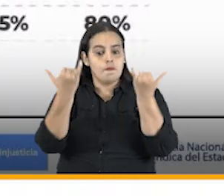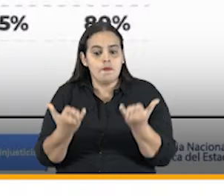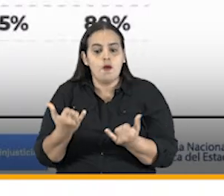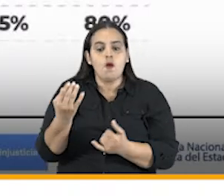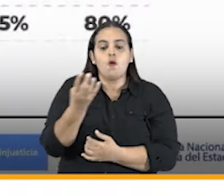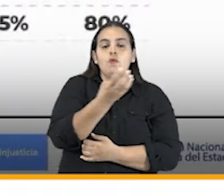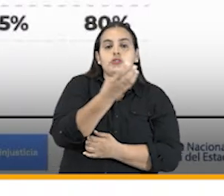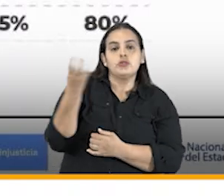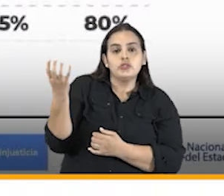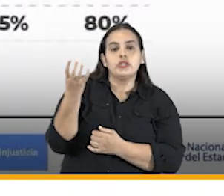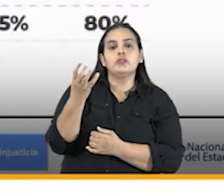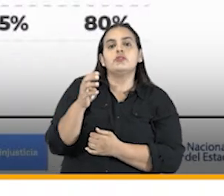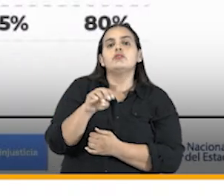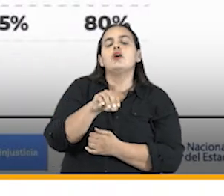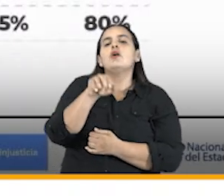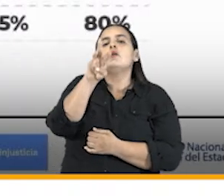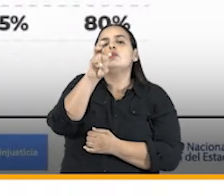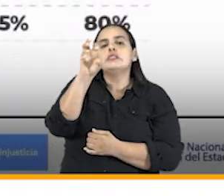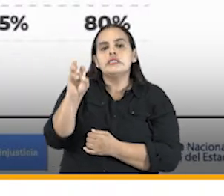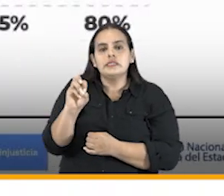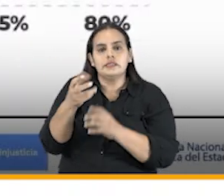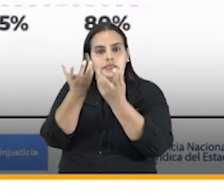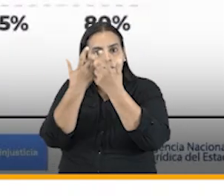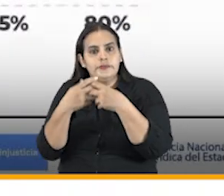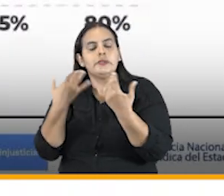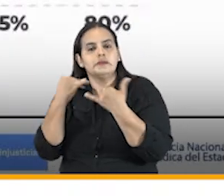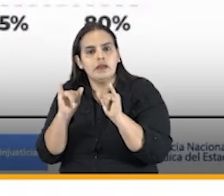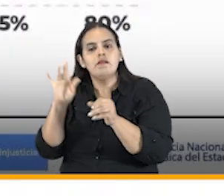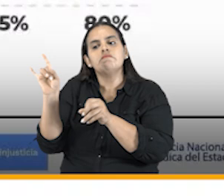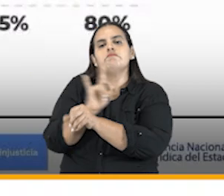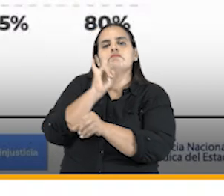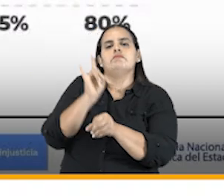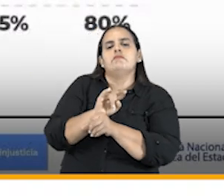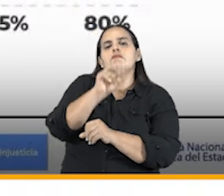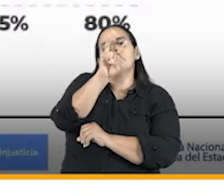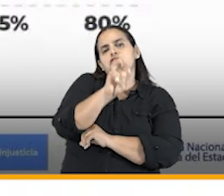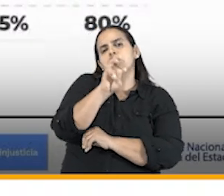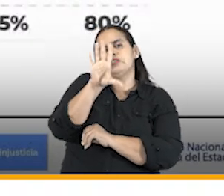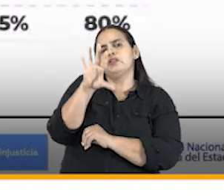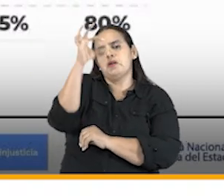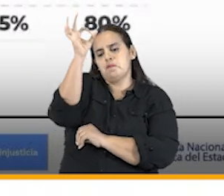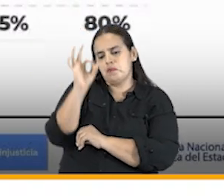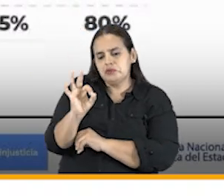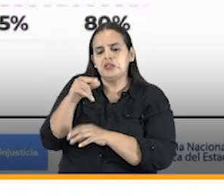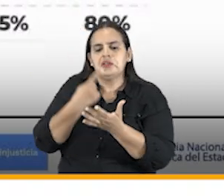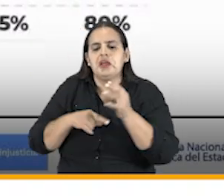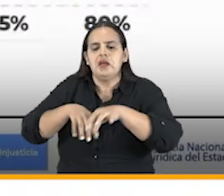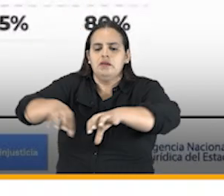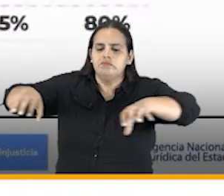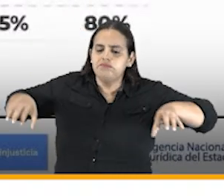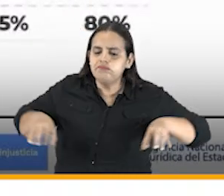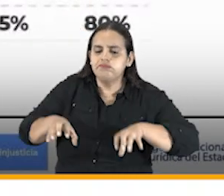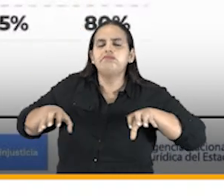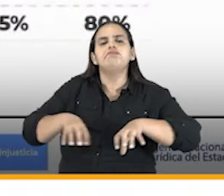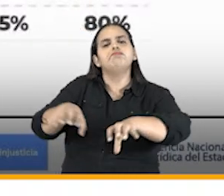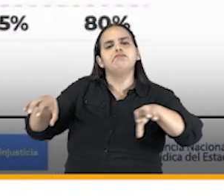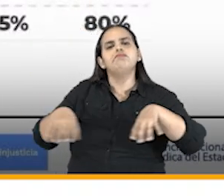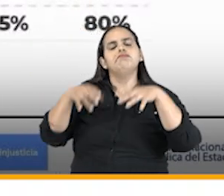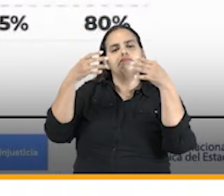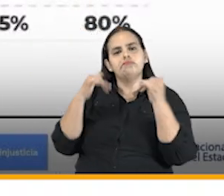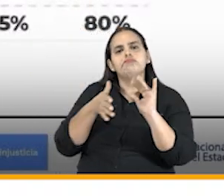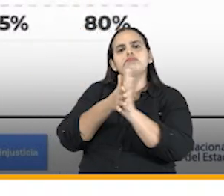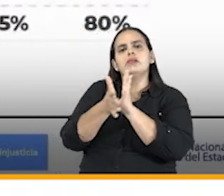entidades usuarias que en su 85% han hecho gestiones y 4